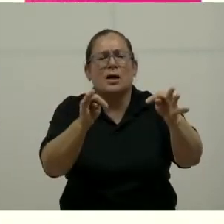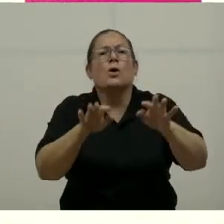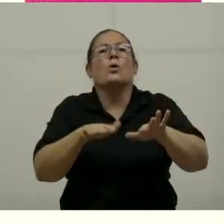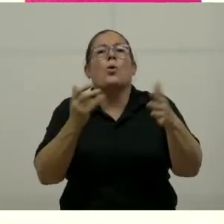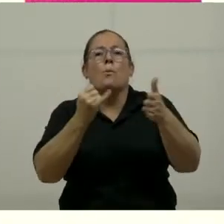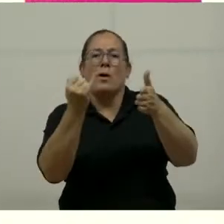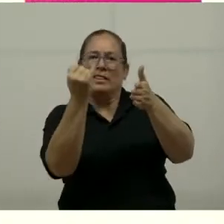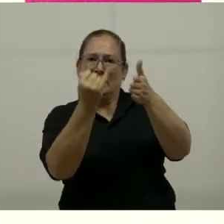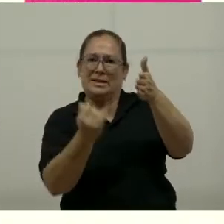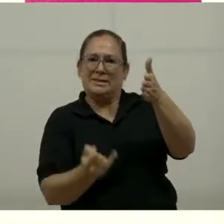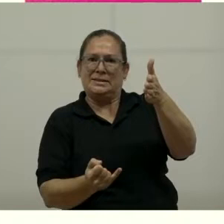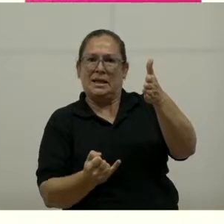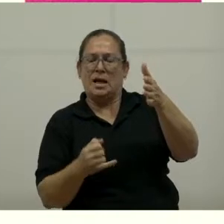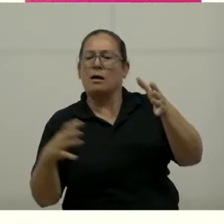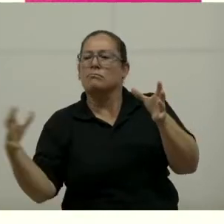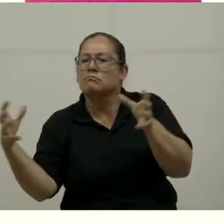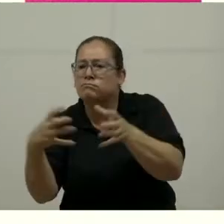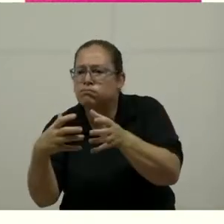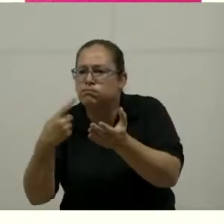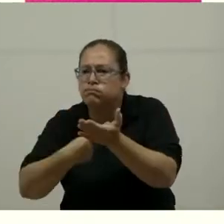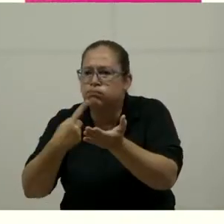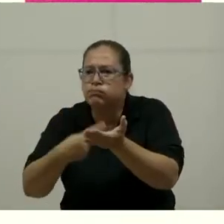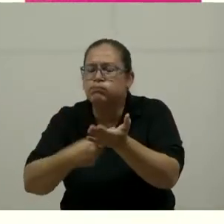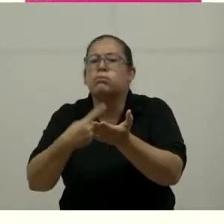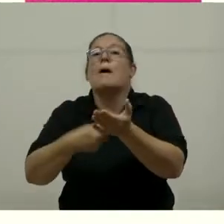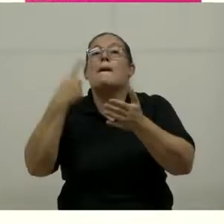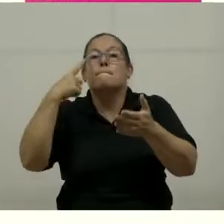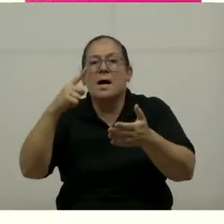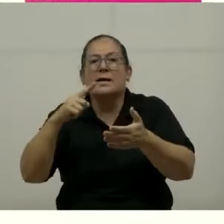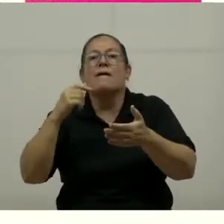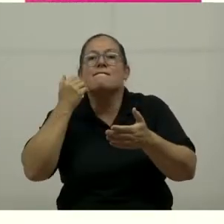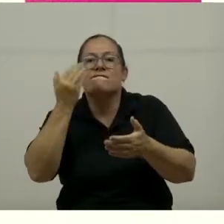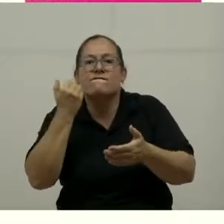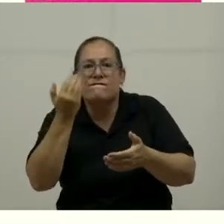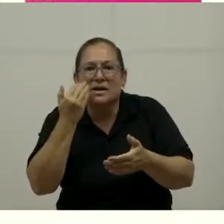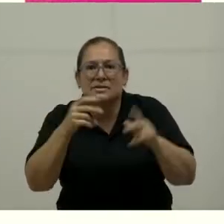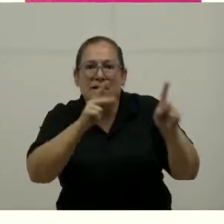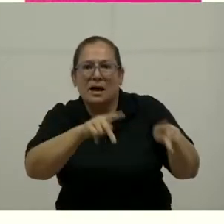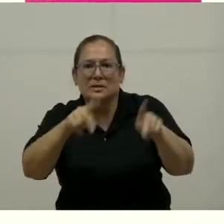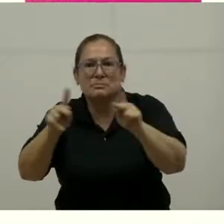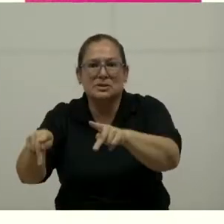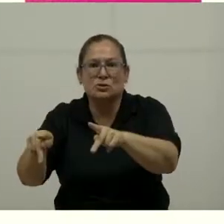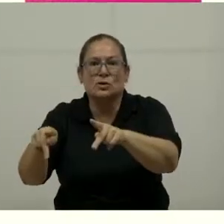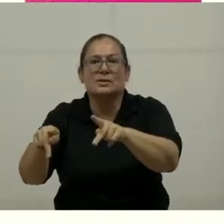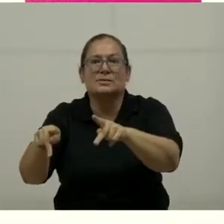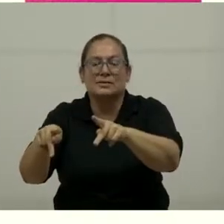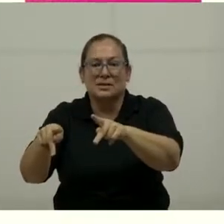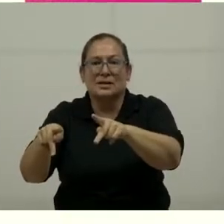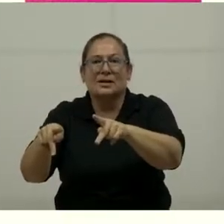conjunto con ellos y con la banca los programas necesarios para facilitarle a la gente ese